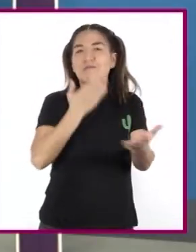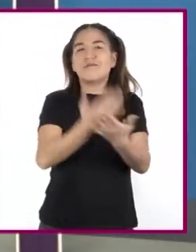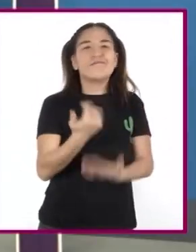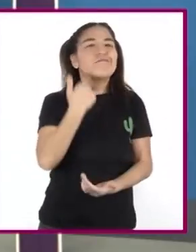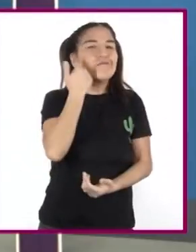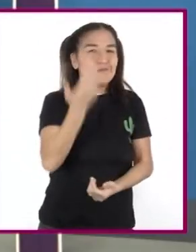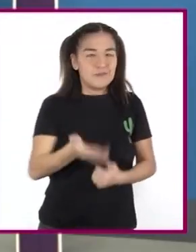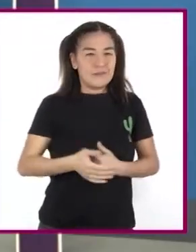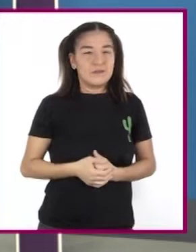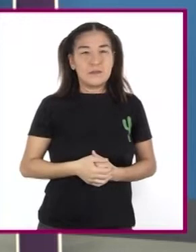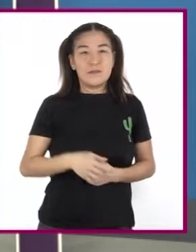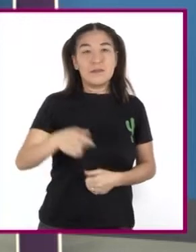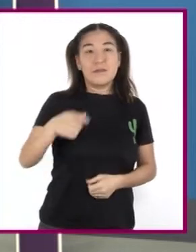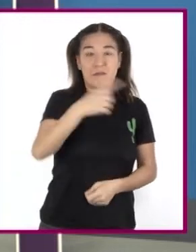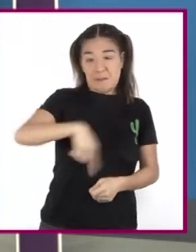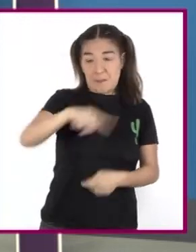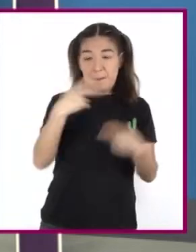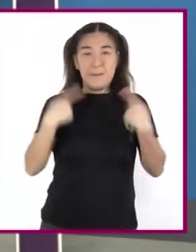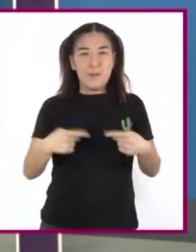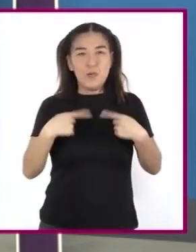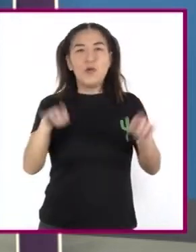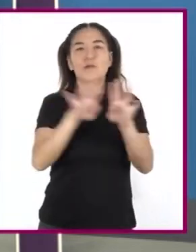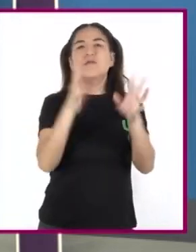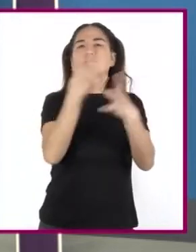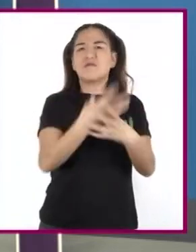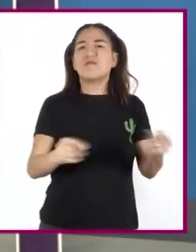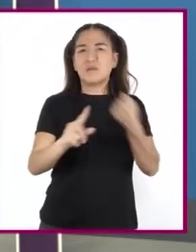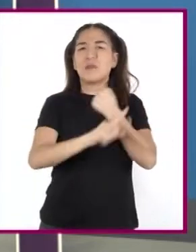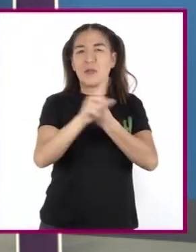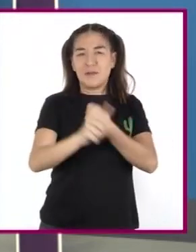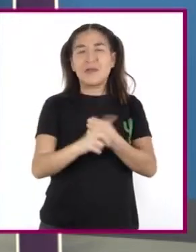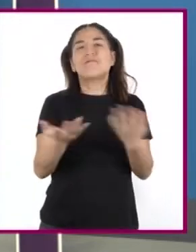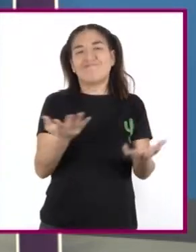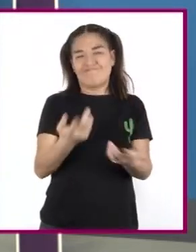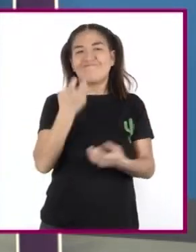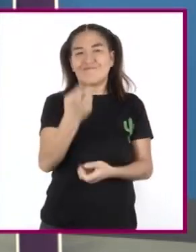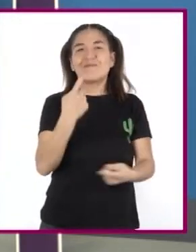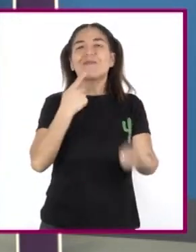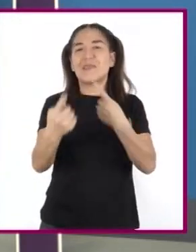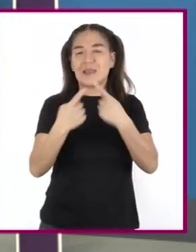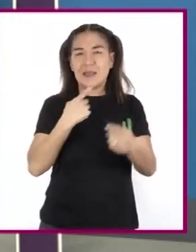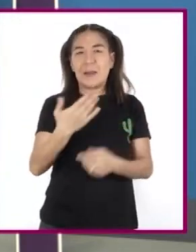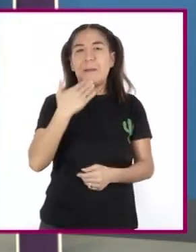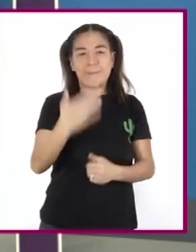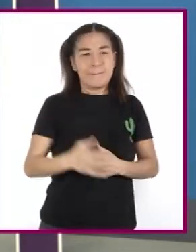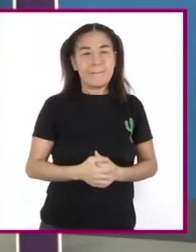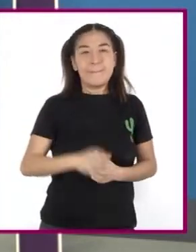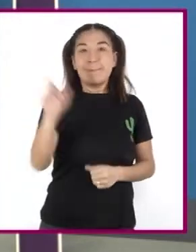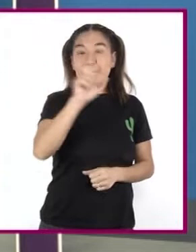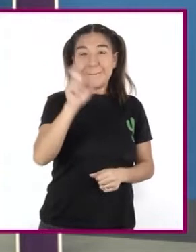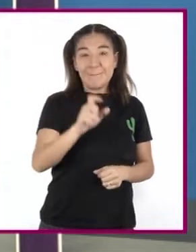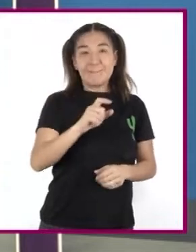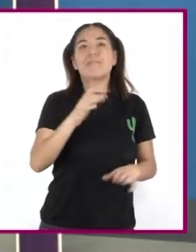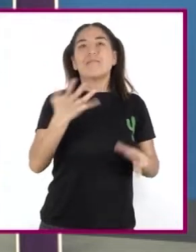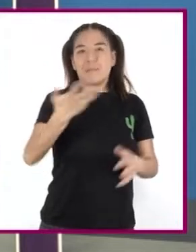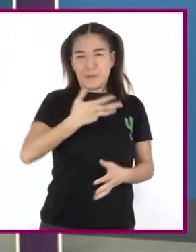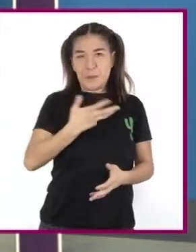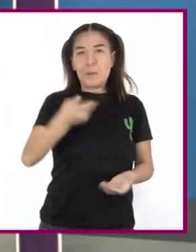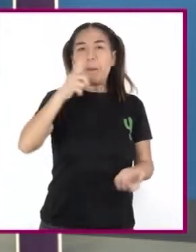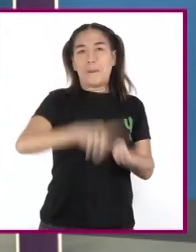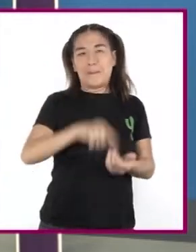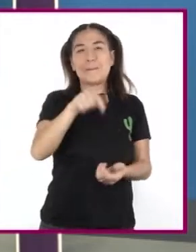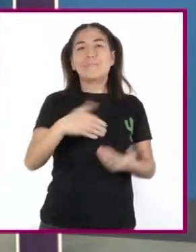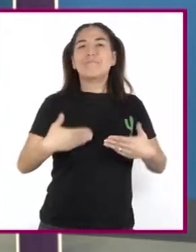Resuelven Sus malentendidos A través Del diálogo Cuando existe Un alto nivel De confianza Y de